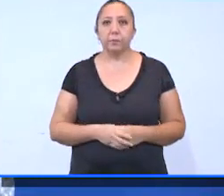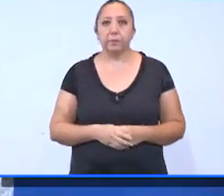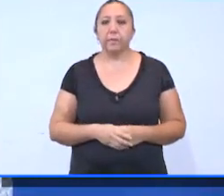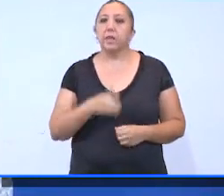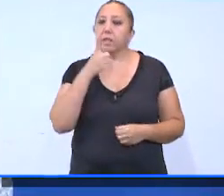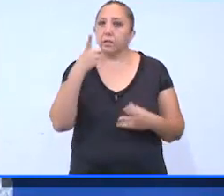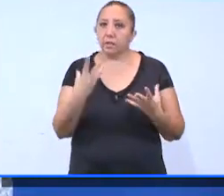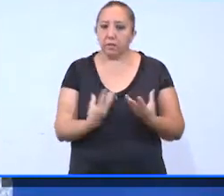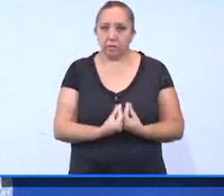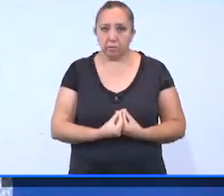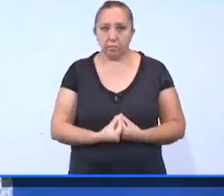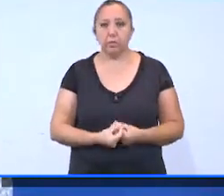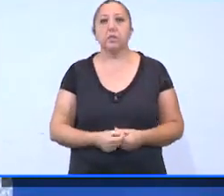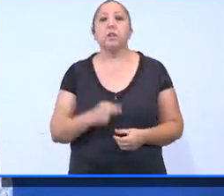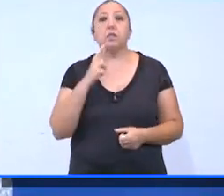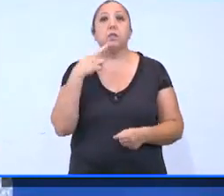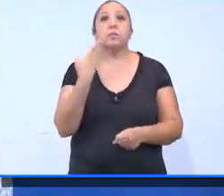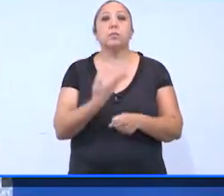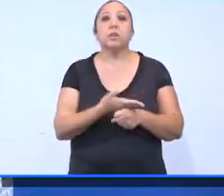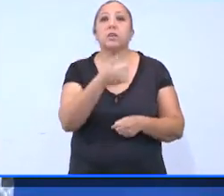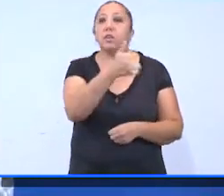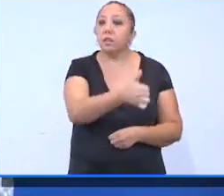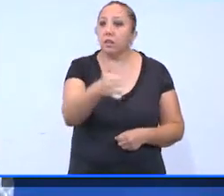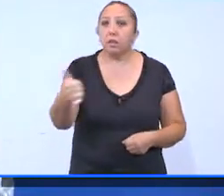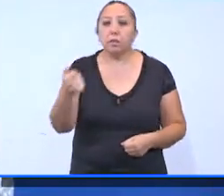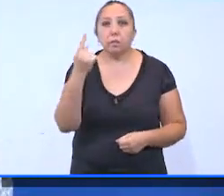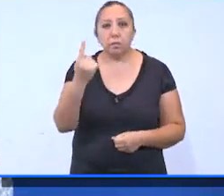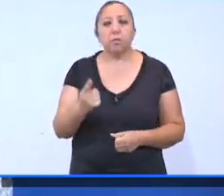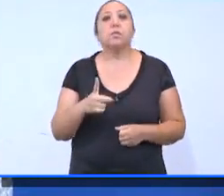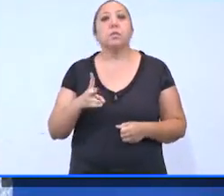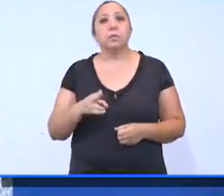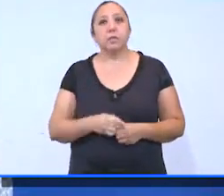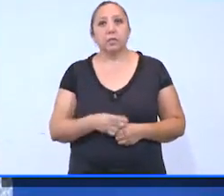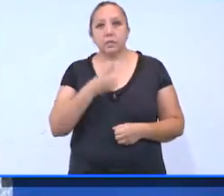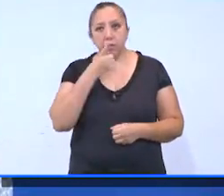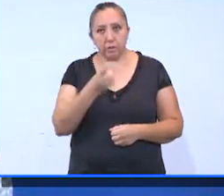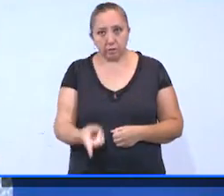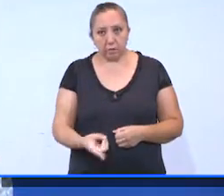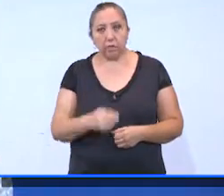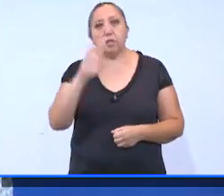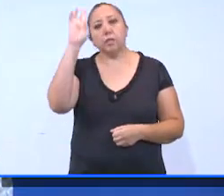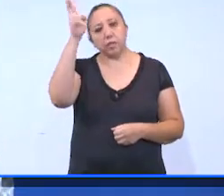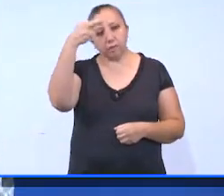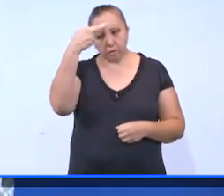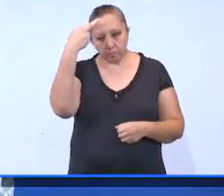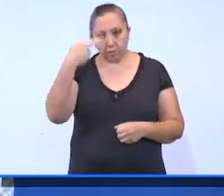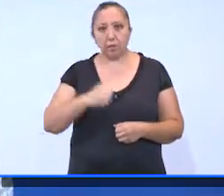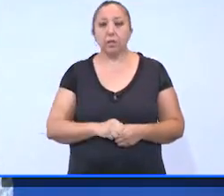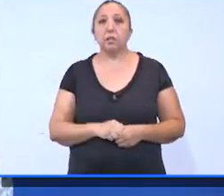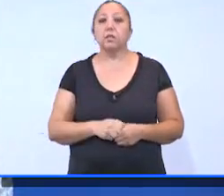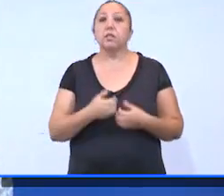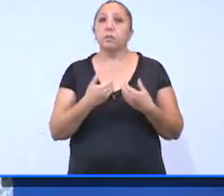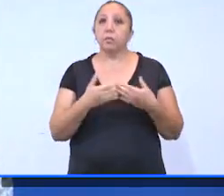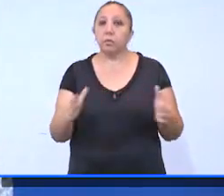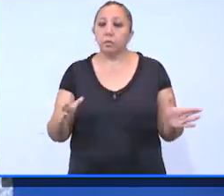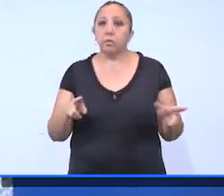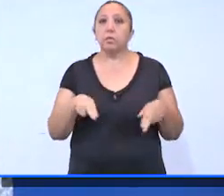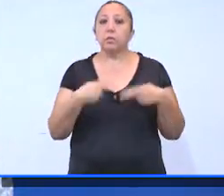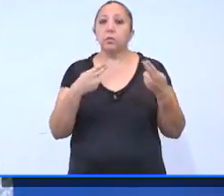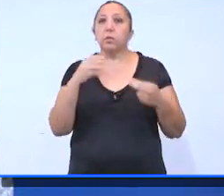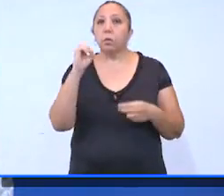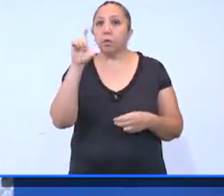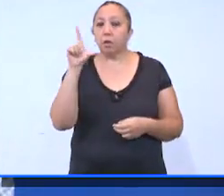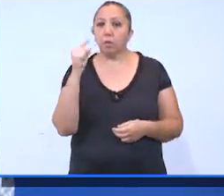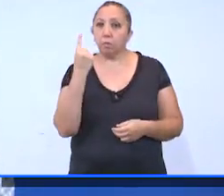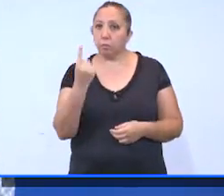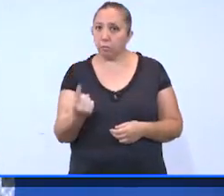Remarcamos el tema de responsabilidad individual y aprovechar también para hacer un atento recordatorio de que la reapertura gradual de la Ola 1